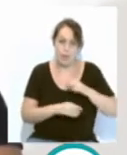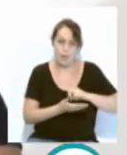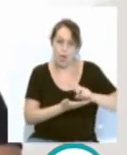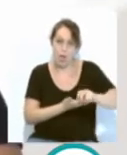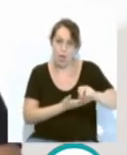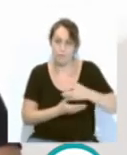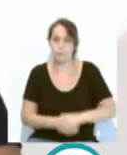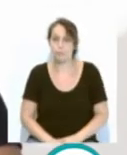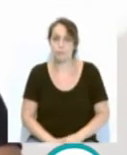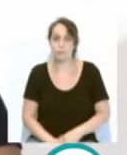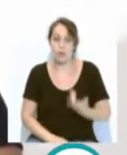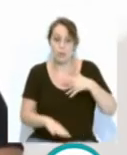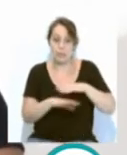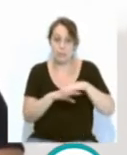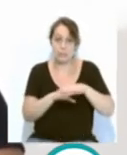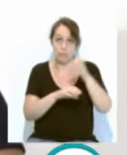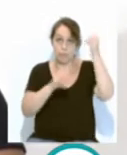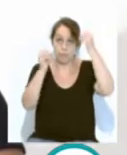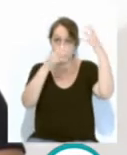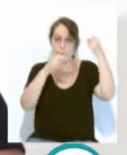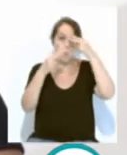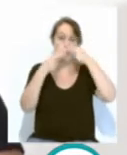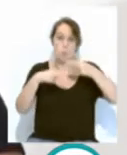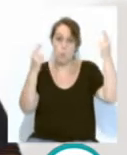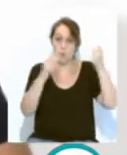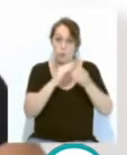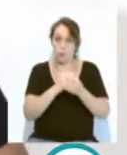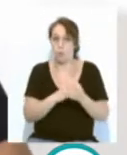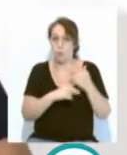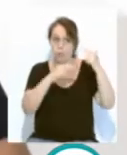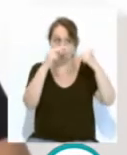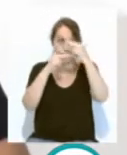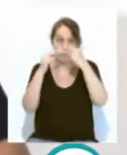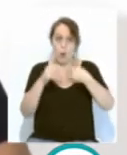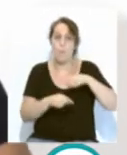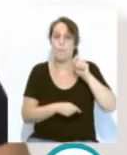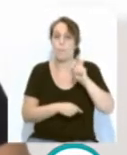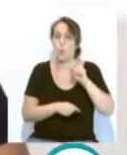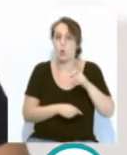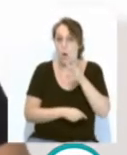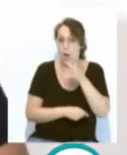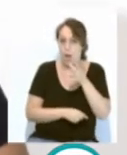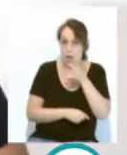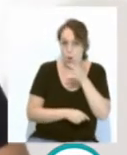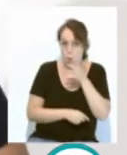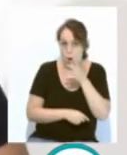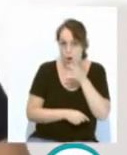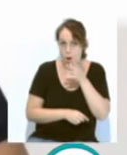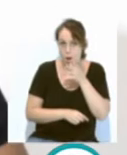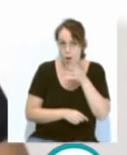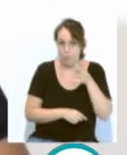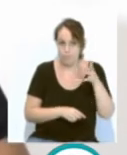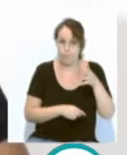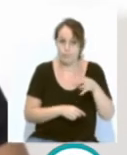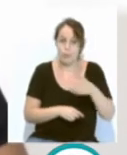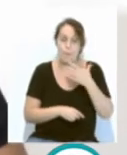una nueva red de alumbrado público, puntos de recogida de agua conforme a las nuevas pendientes mediante sumidero